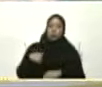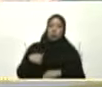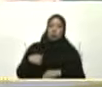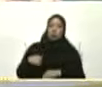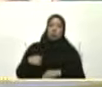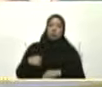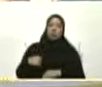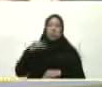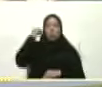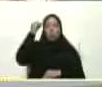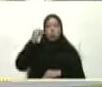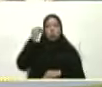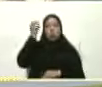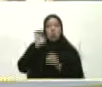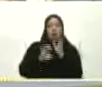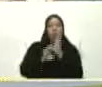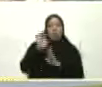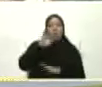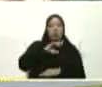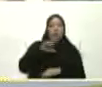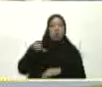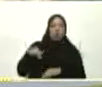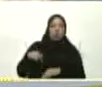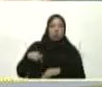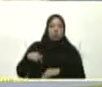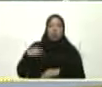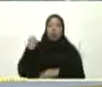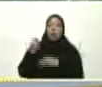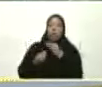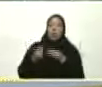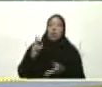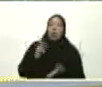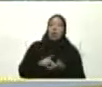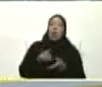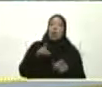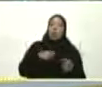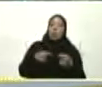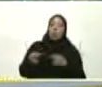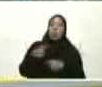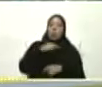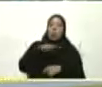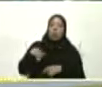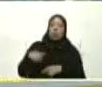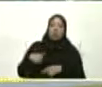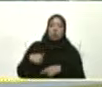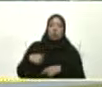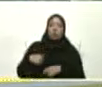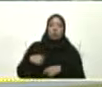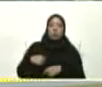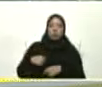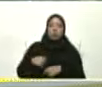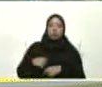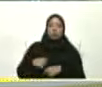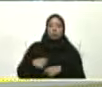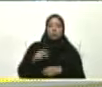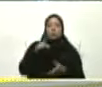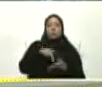Creación Y evolución Quiere decir Que la creación No es lo mismo De lo que somos Hoy